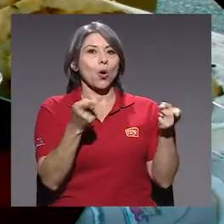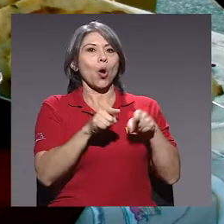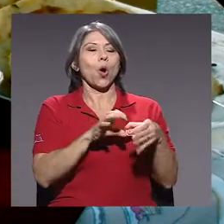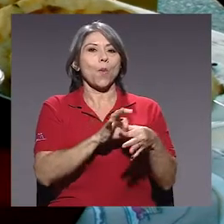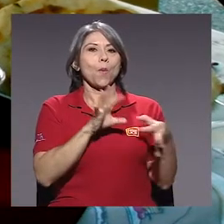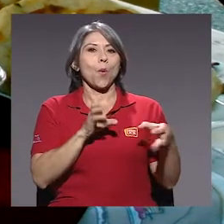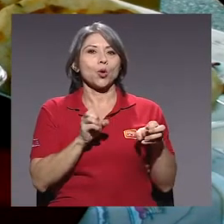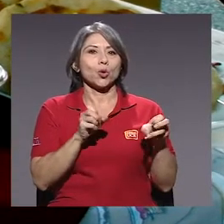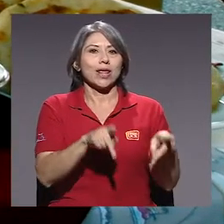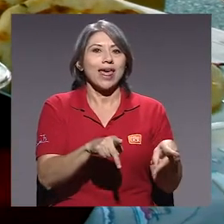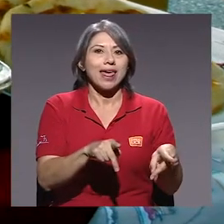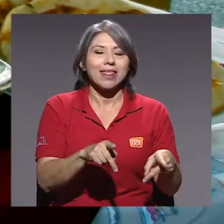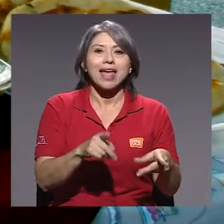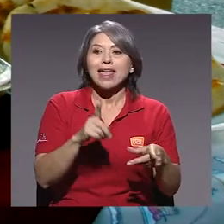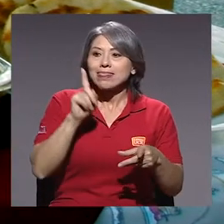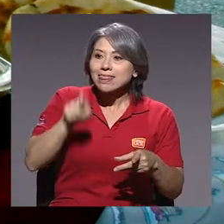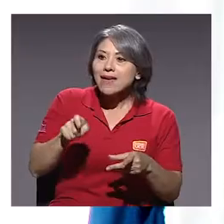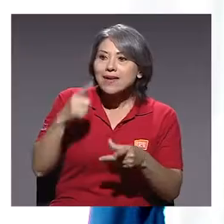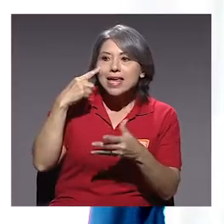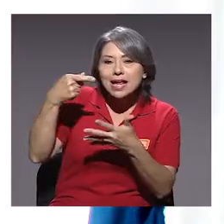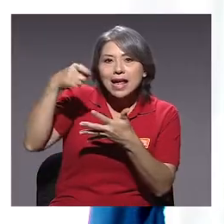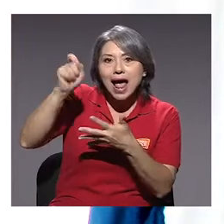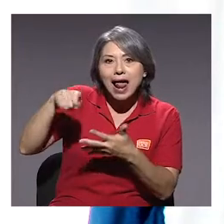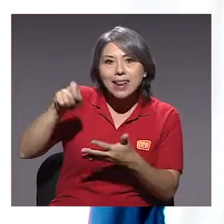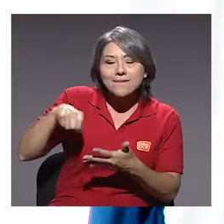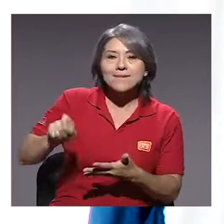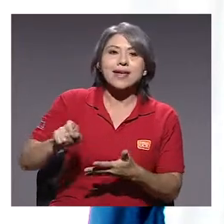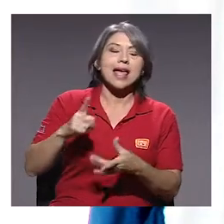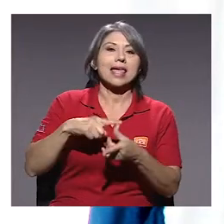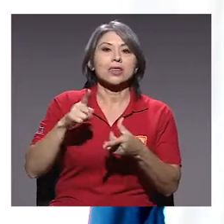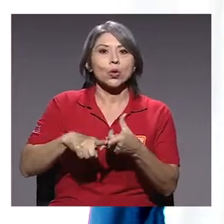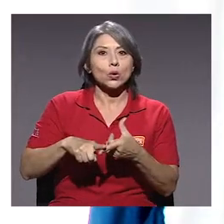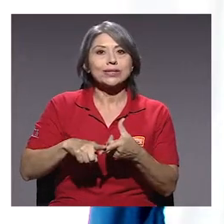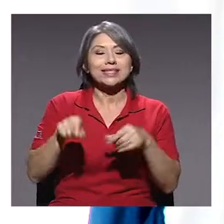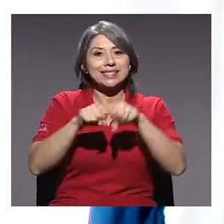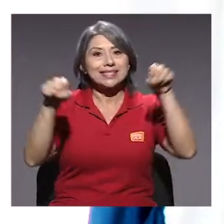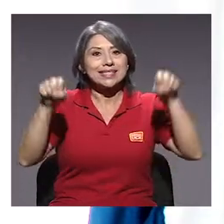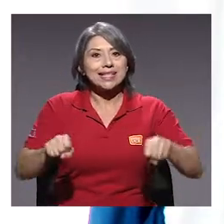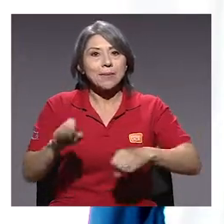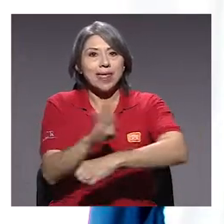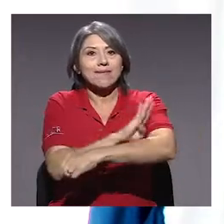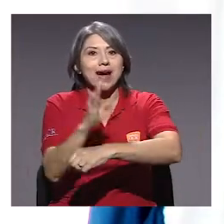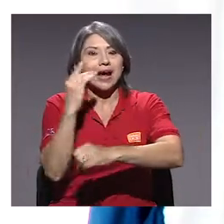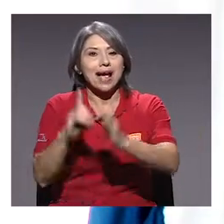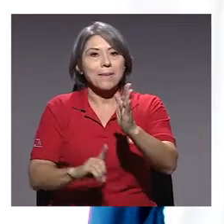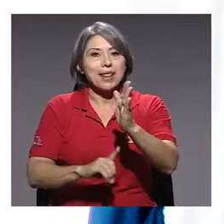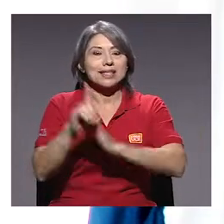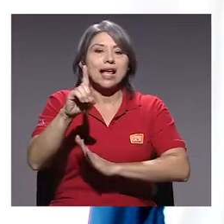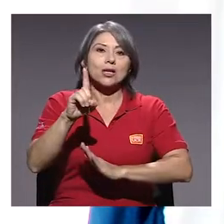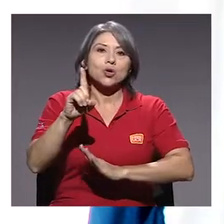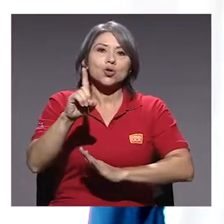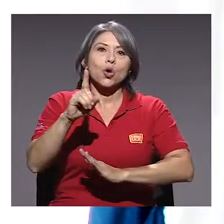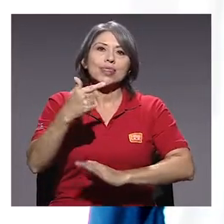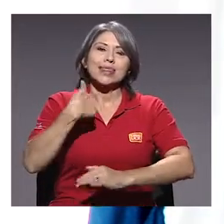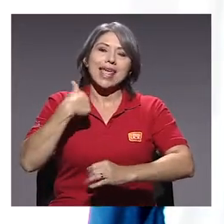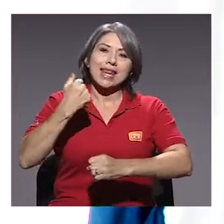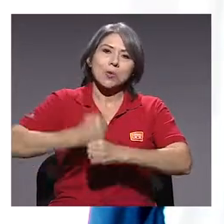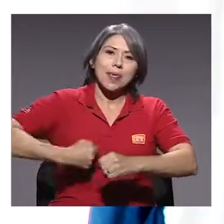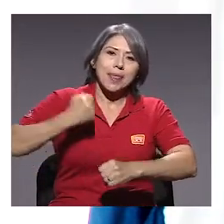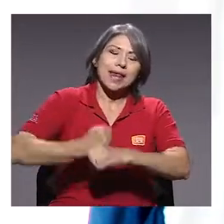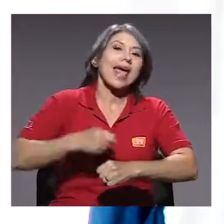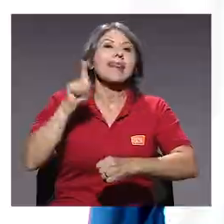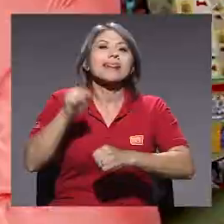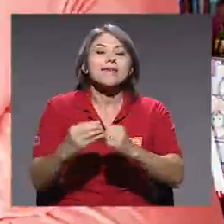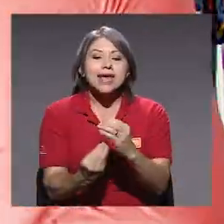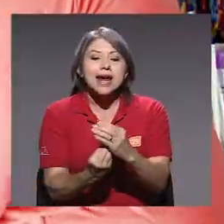emprendimiento de subsistencia al cliente o califica. Entonces, yo creo que la tarea que tiene el sistema de banca para el desarrollo en concreto